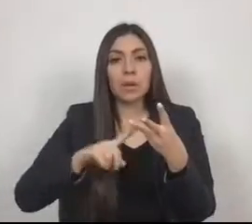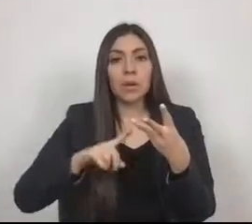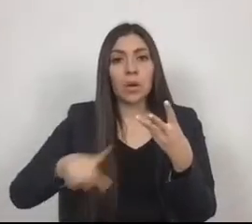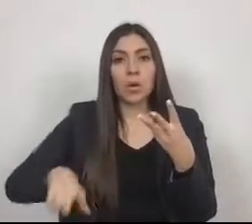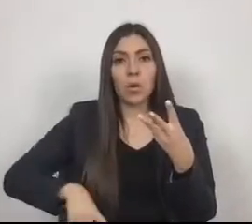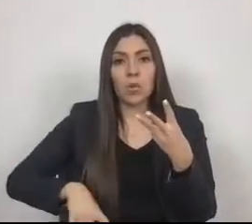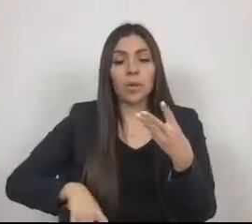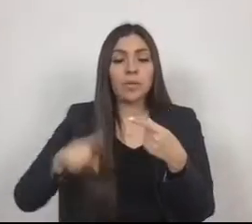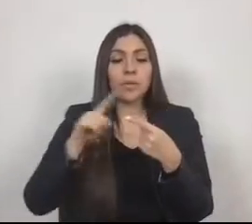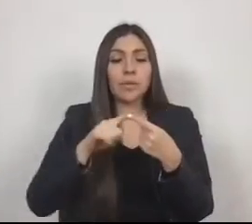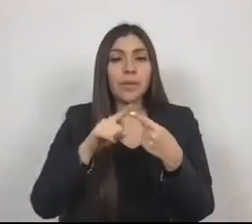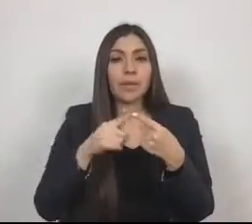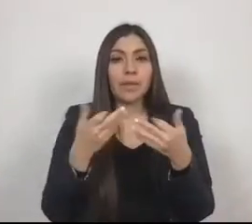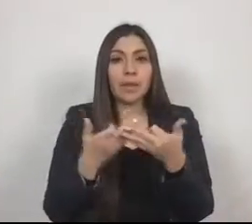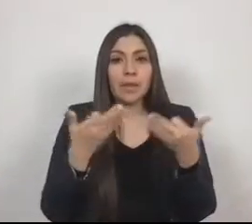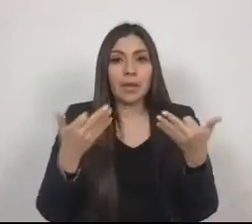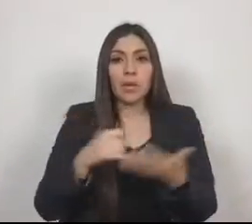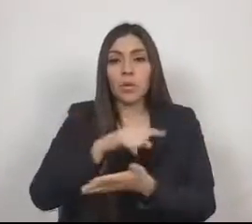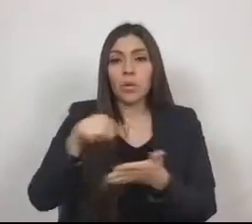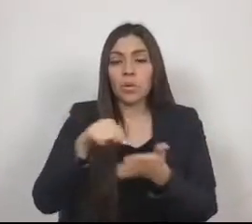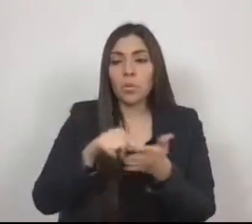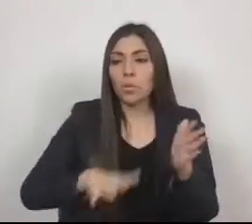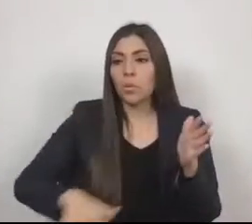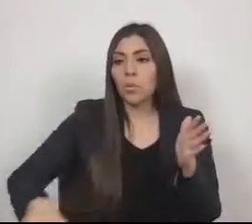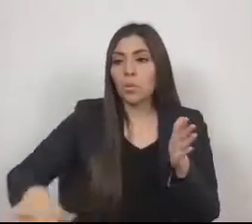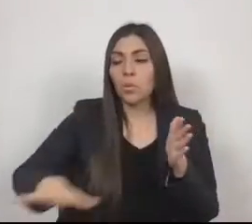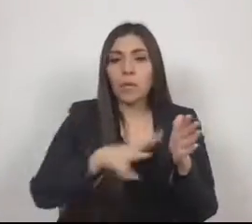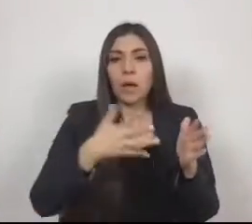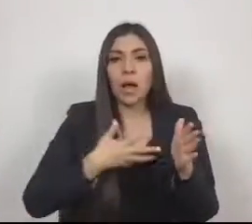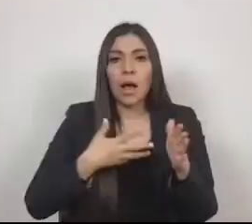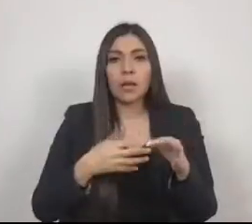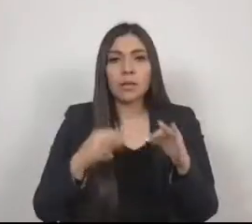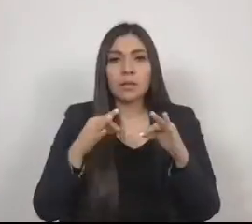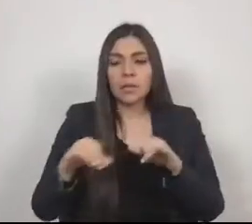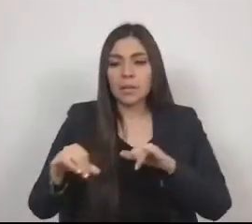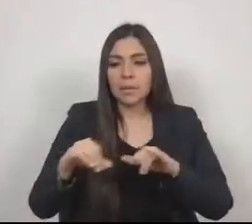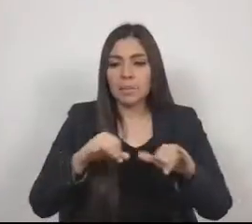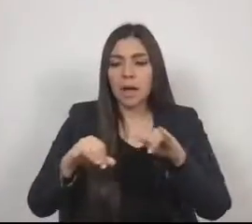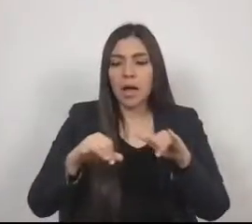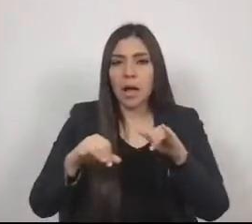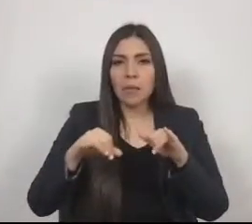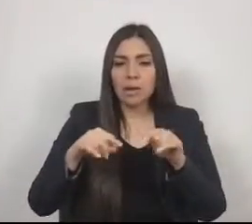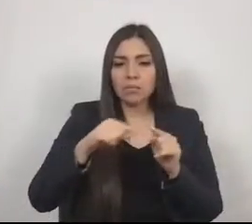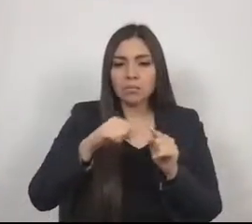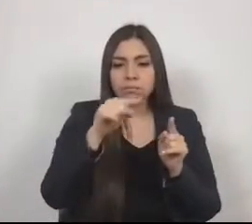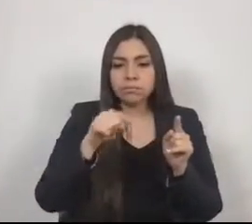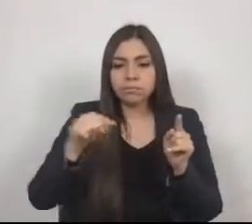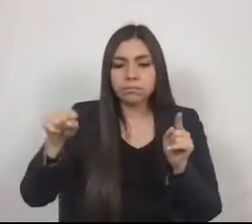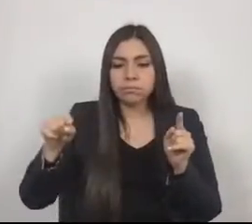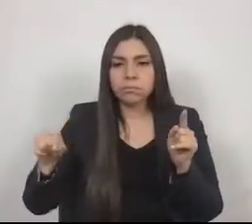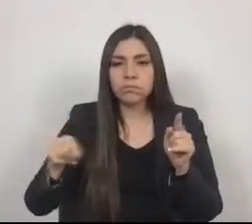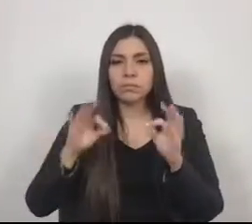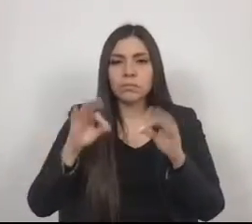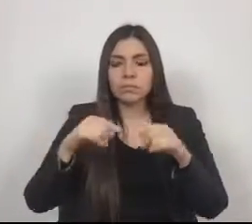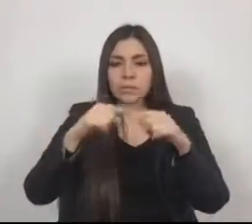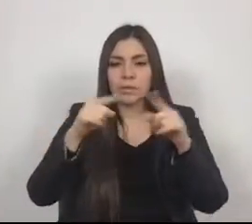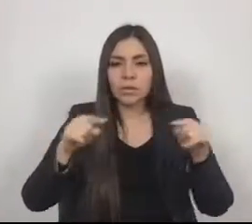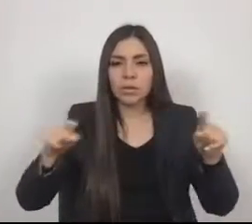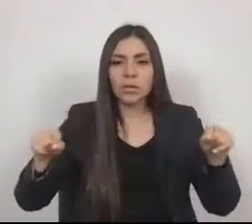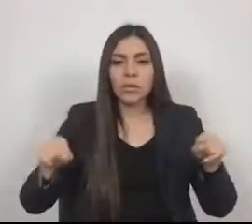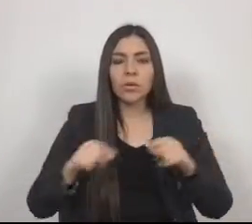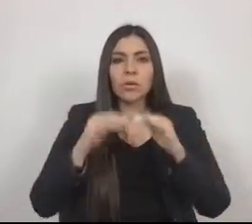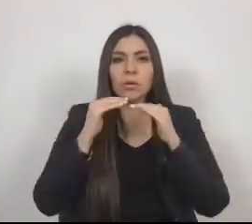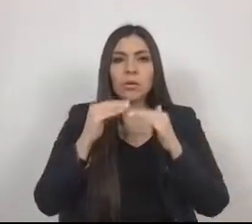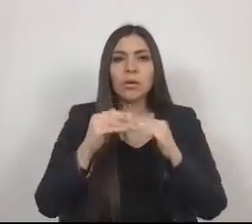espacio físico que se encuentra jurídica y geográficamente delimitado, la población como en el conjunto de seres